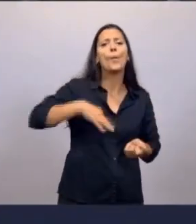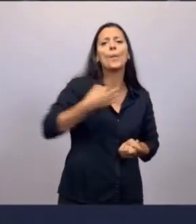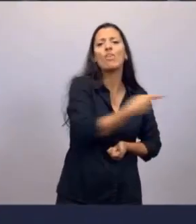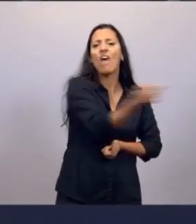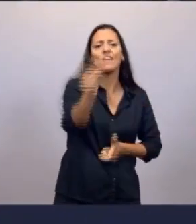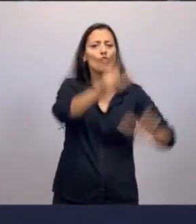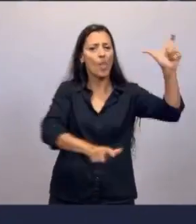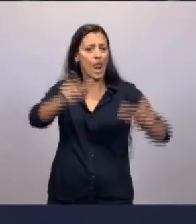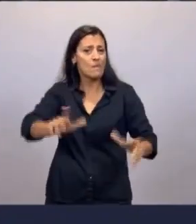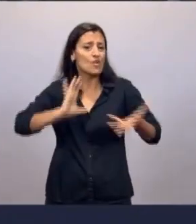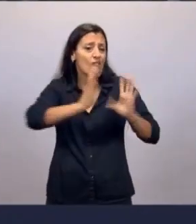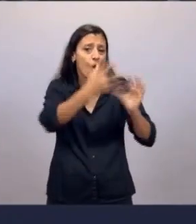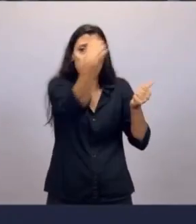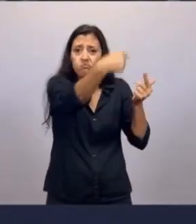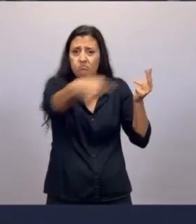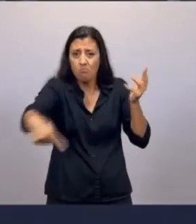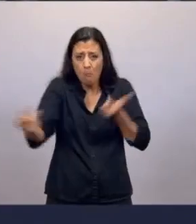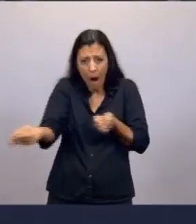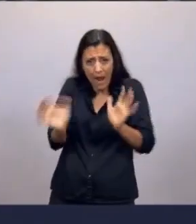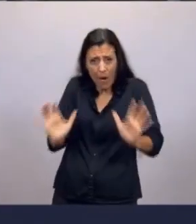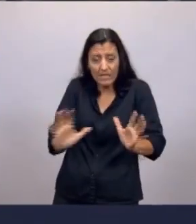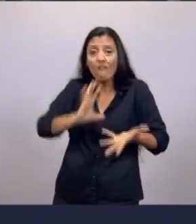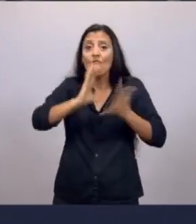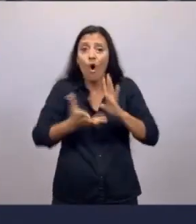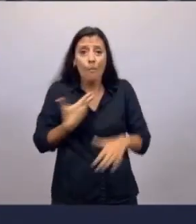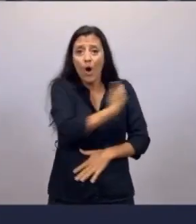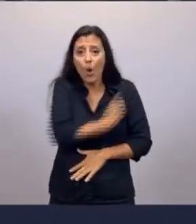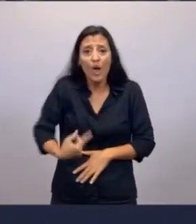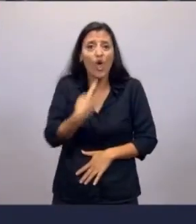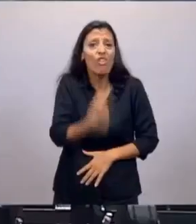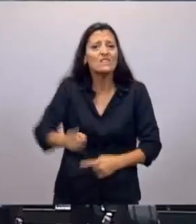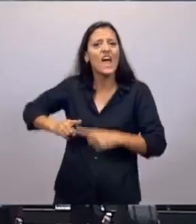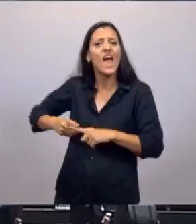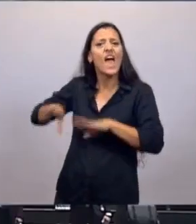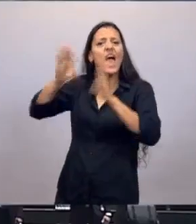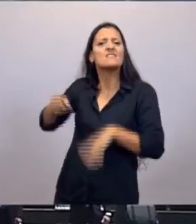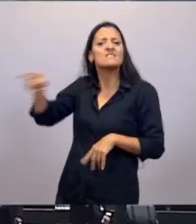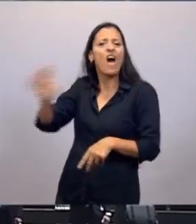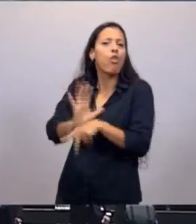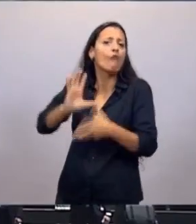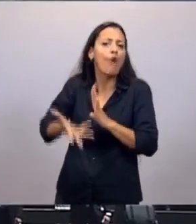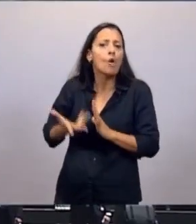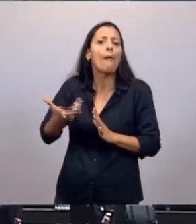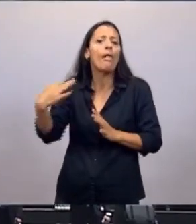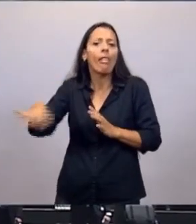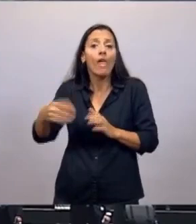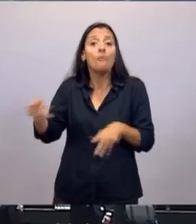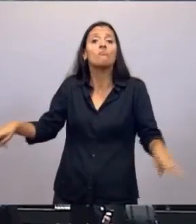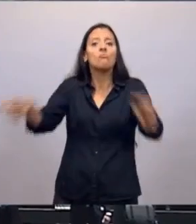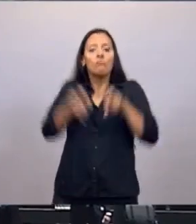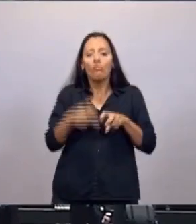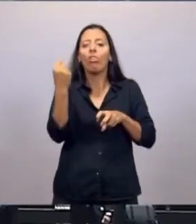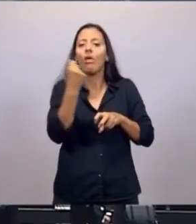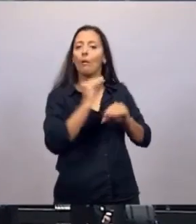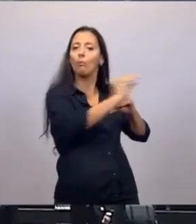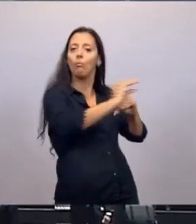ámbitos y esferas posibles. Un modelo que considera al Estado como un botín de guerra que hay que repartir entre los amigos.